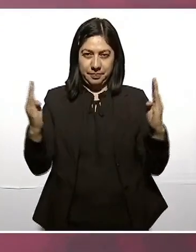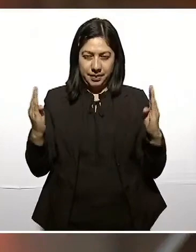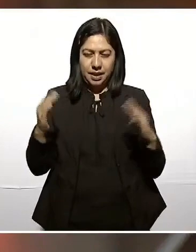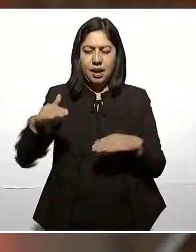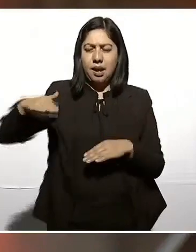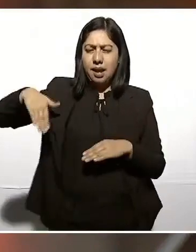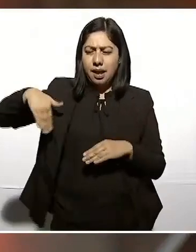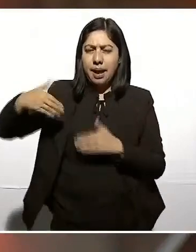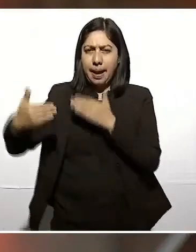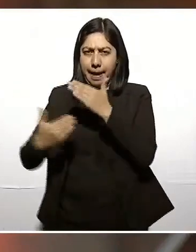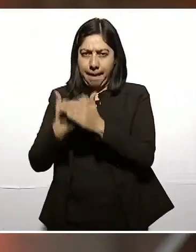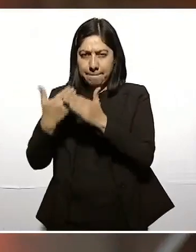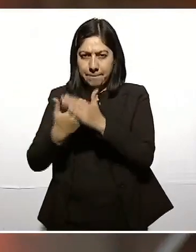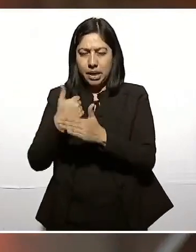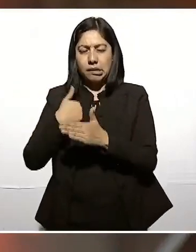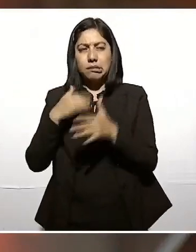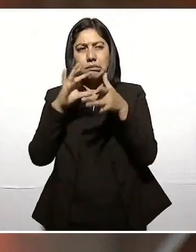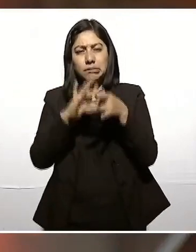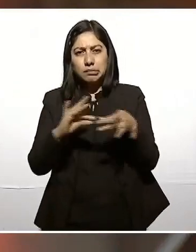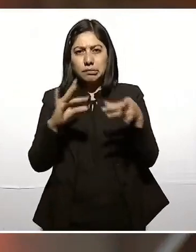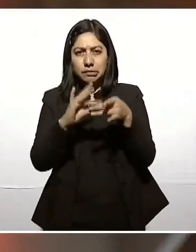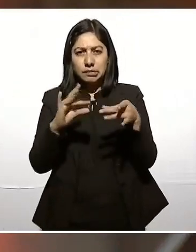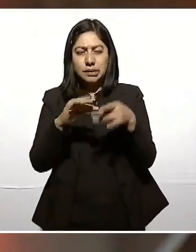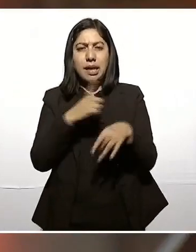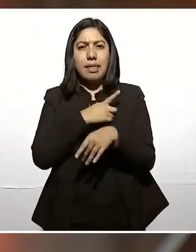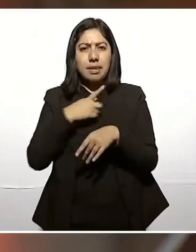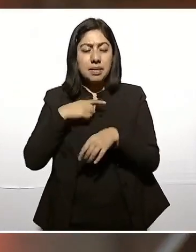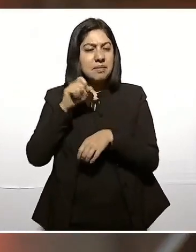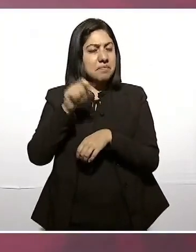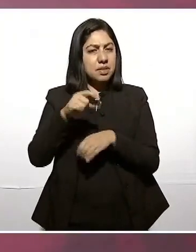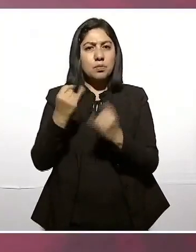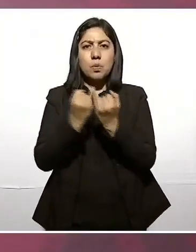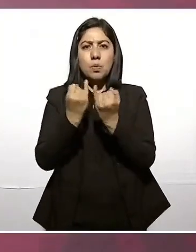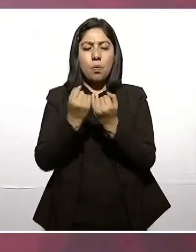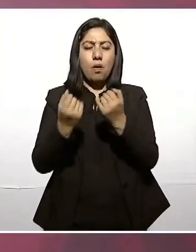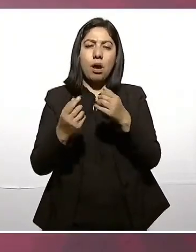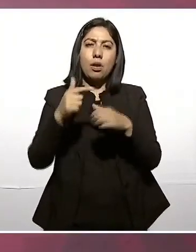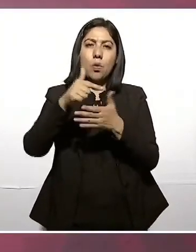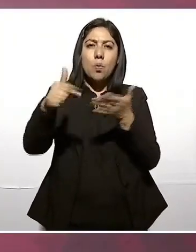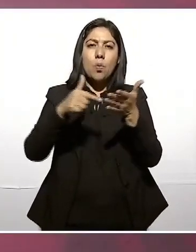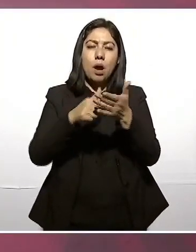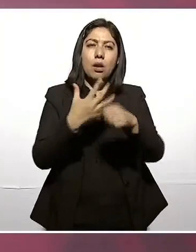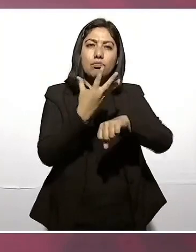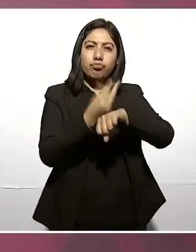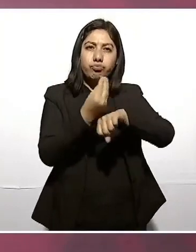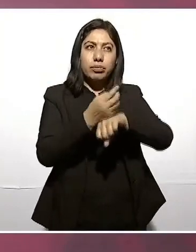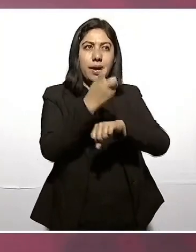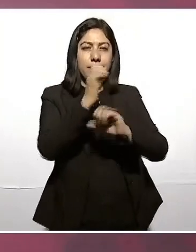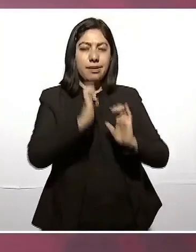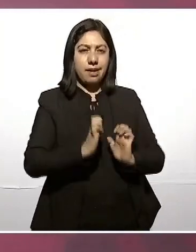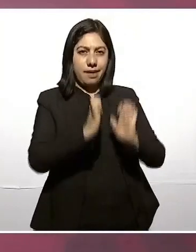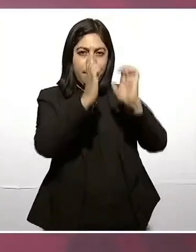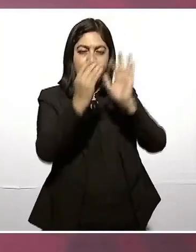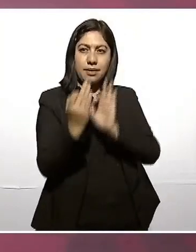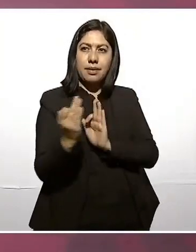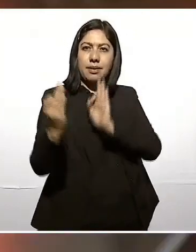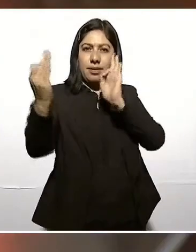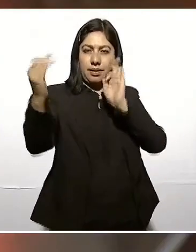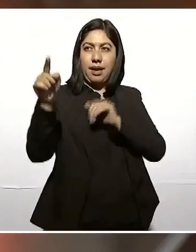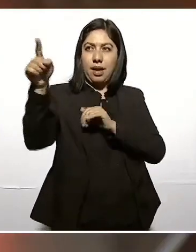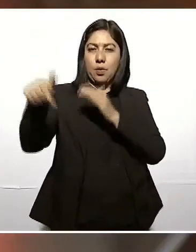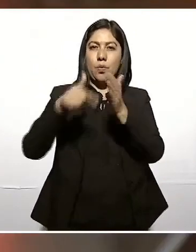hoy en la mañana hablábamos de que vamos a restaurar también el edificio de frente a la aduana